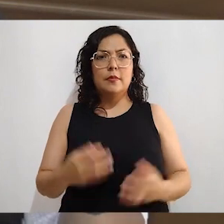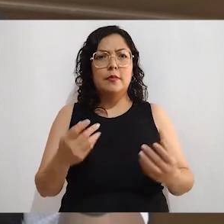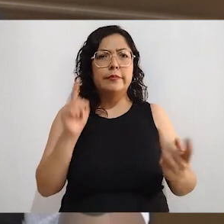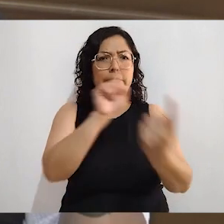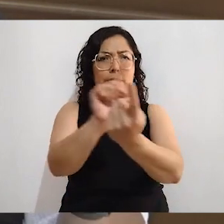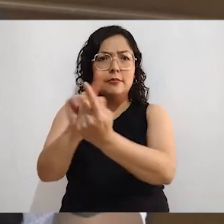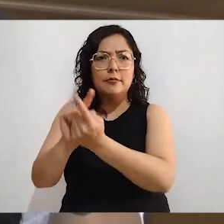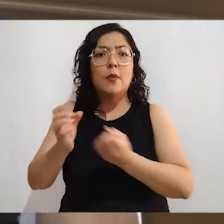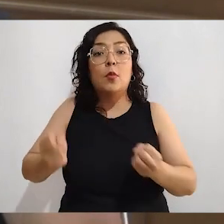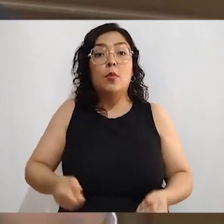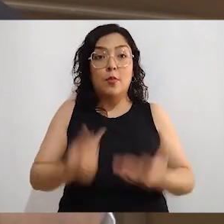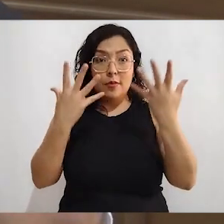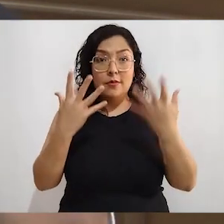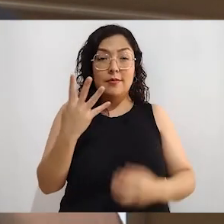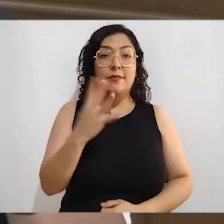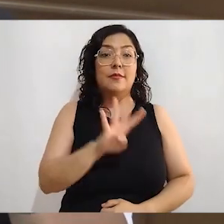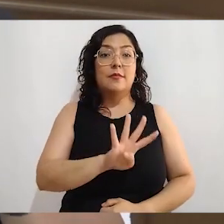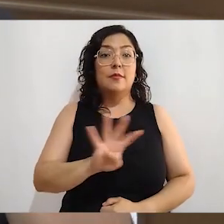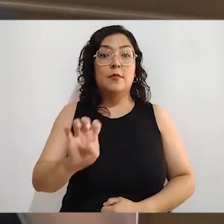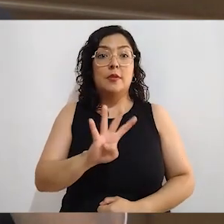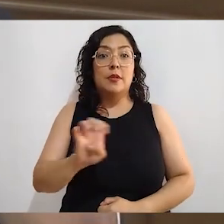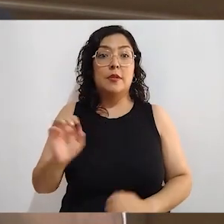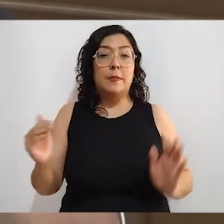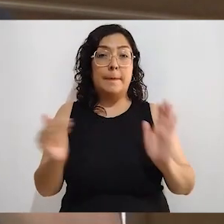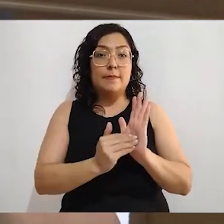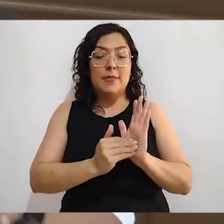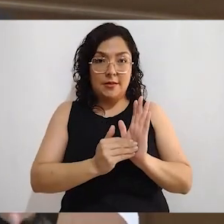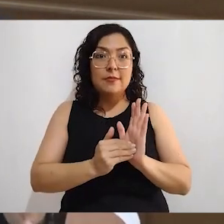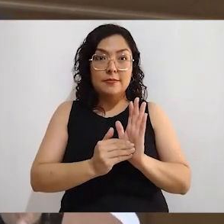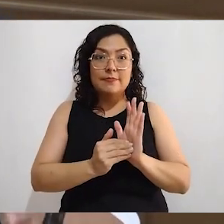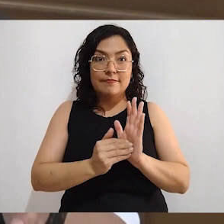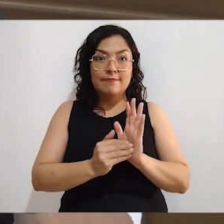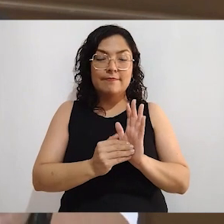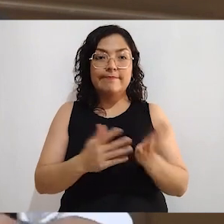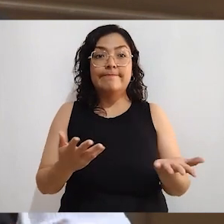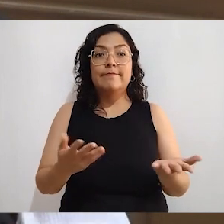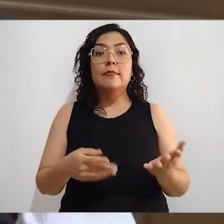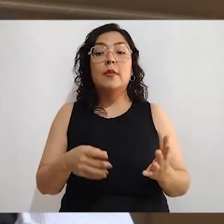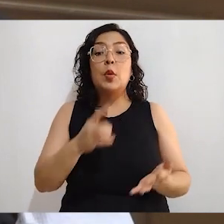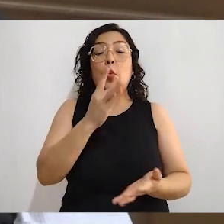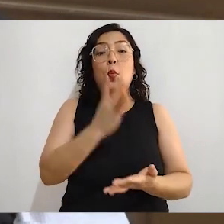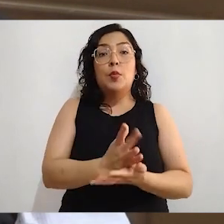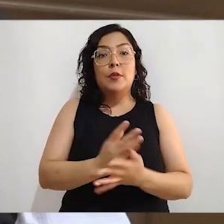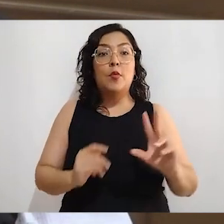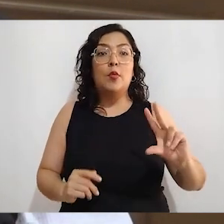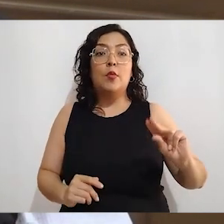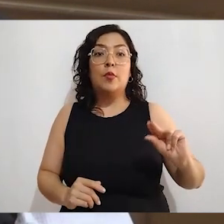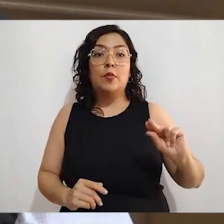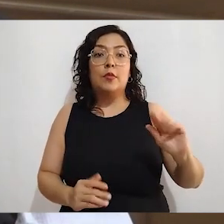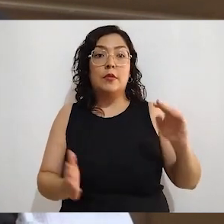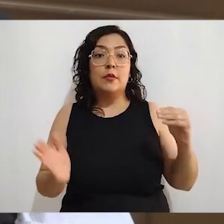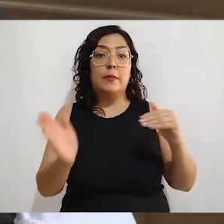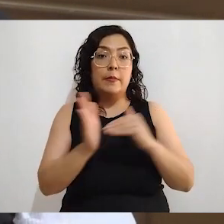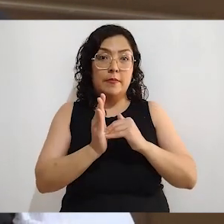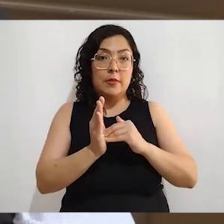400 mil personas y determinamos que 80 mil personas cumplían con los requisitos legales para estar en la